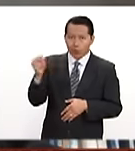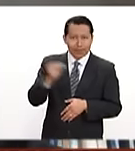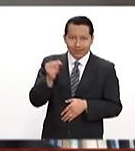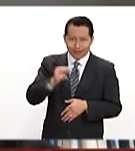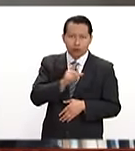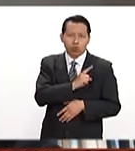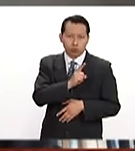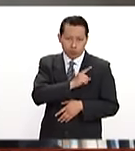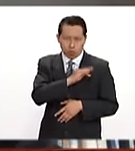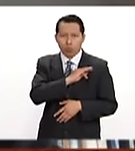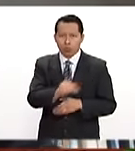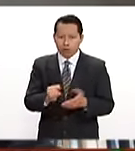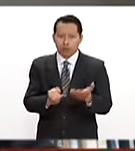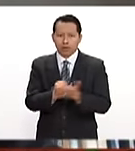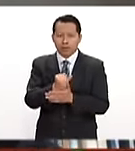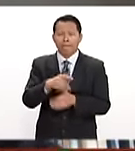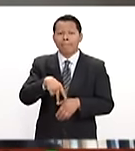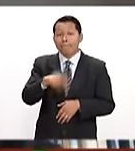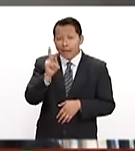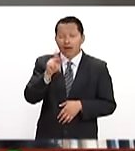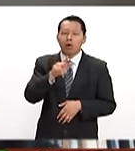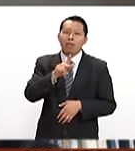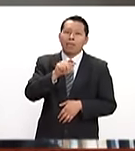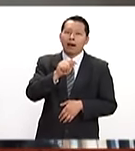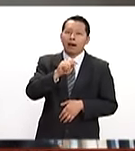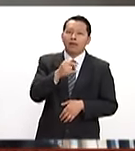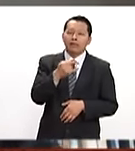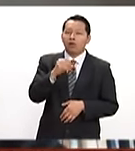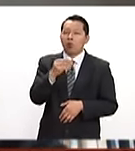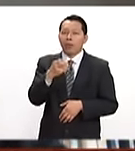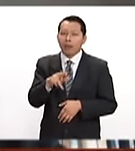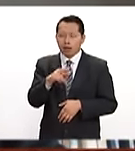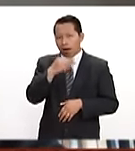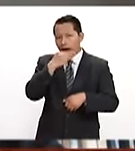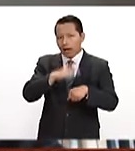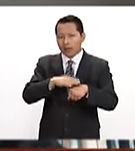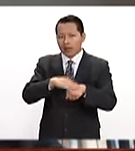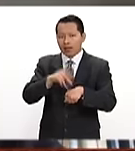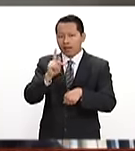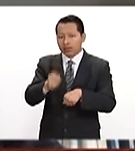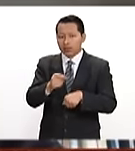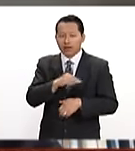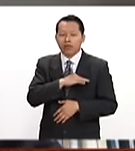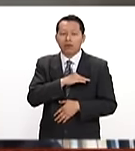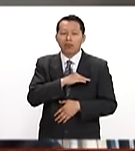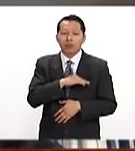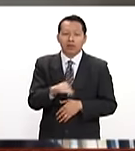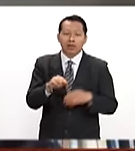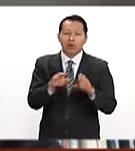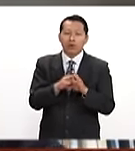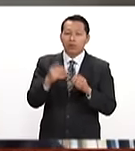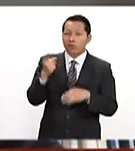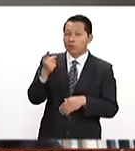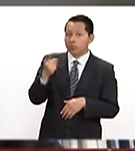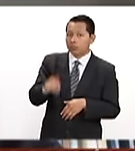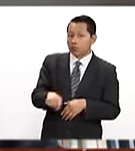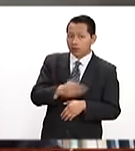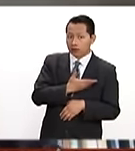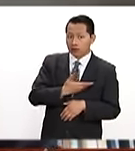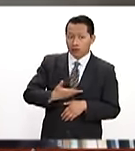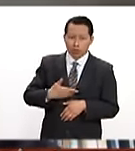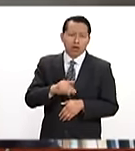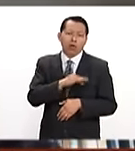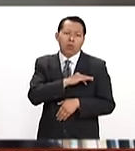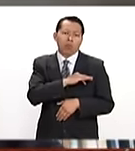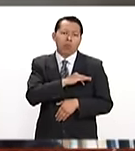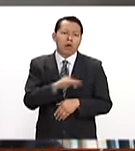pueda llevarse a cabo. Sin embargo, Pati Omar, es importante que el auditorio sepa que no obstante que puedan ser órdenes ejecutivas, estas pueden ser